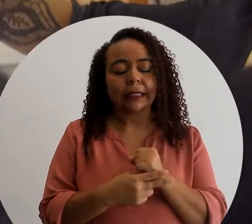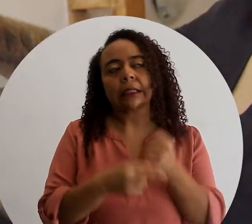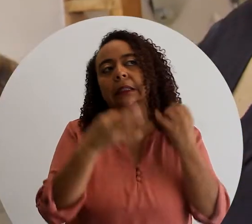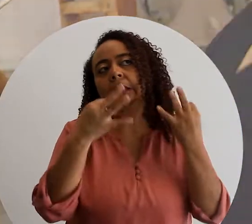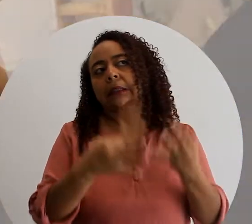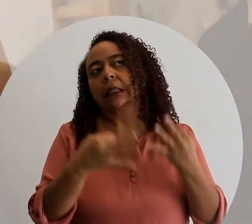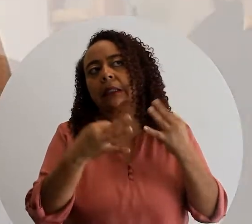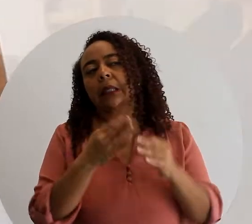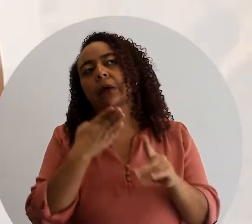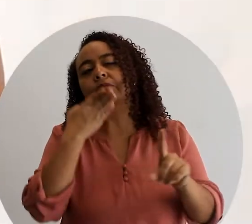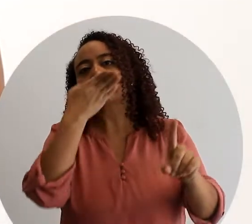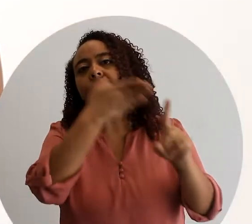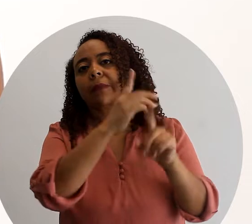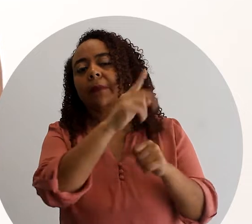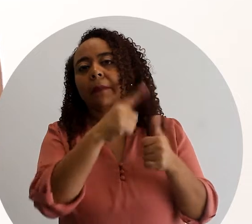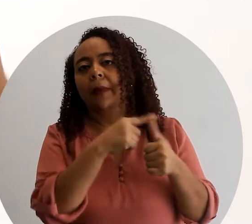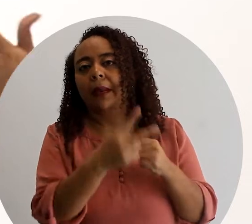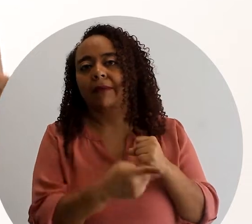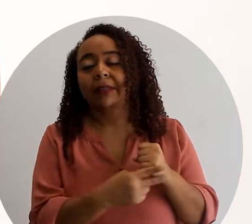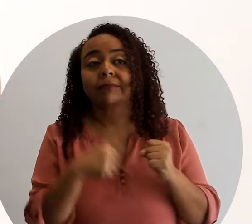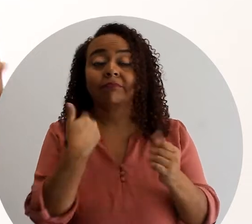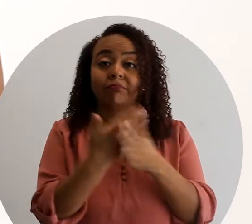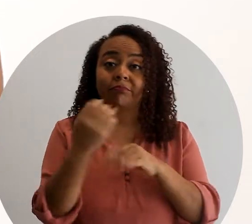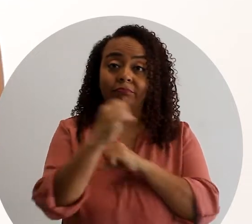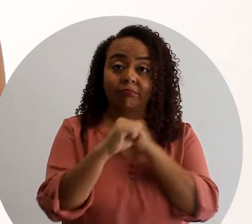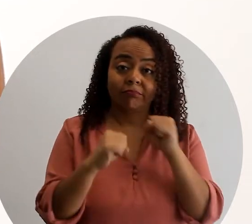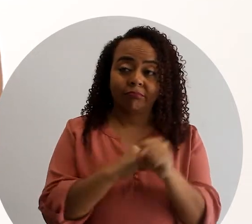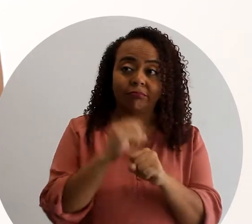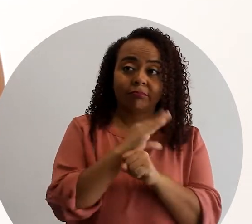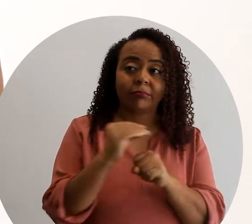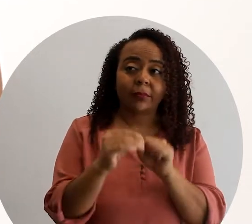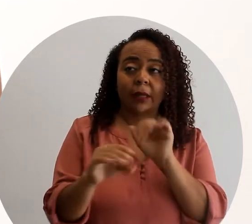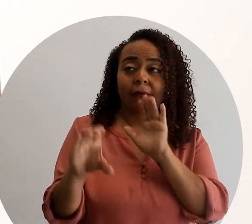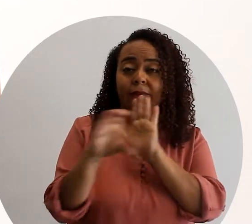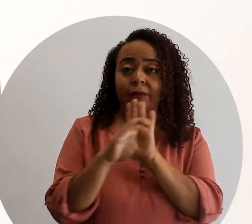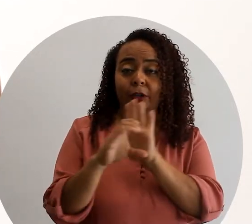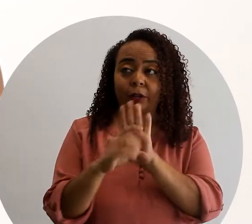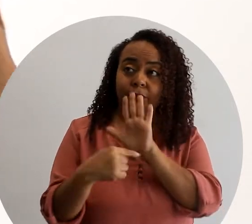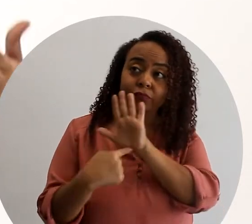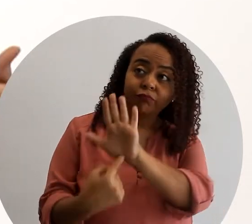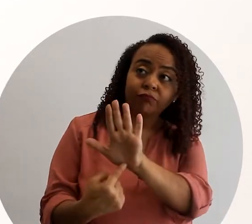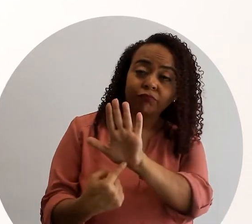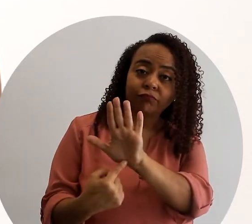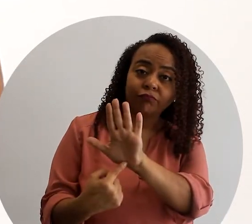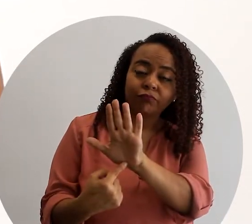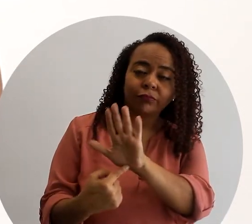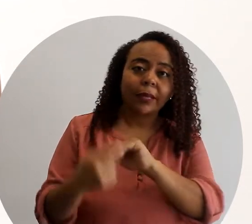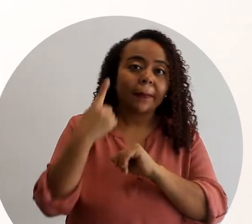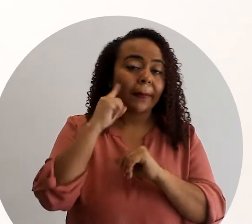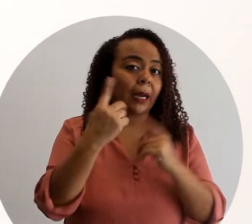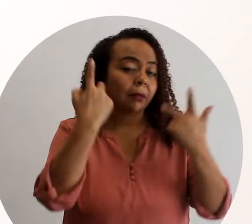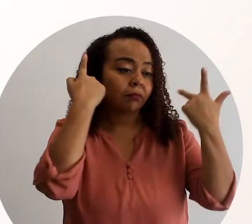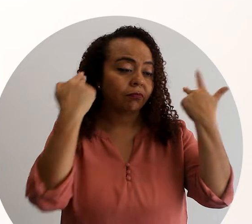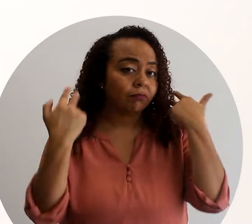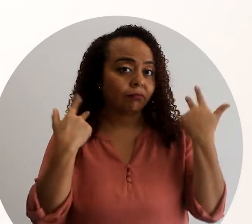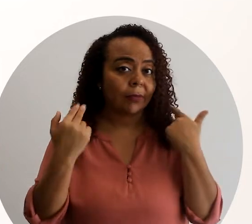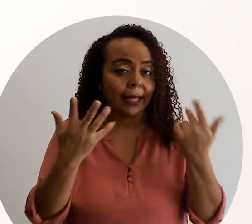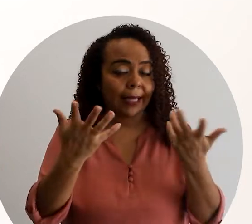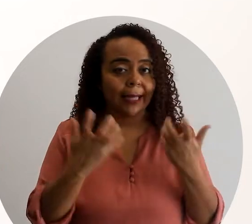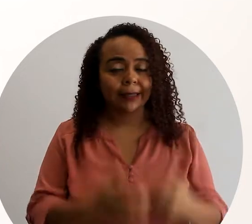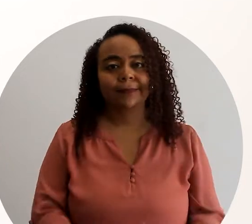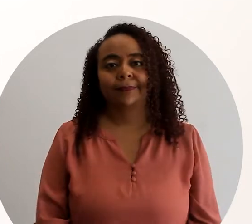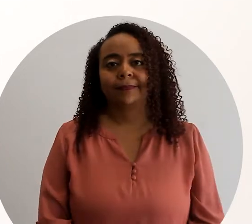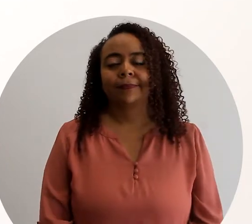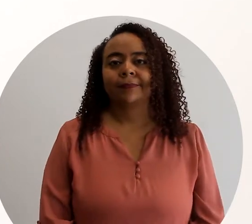salón de belleza de Irma por primera vez. Cuando llega al salón, le muestra una foto a Irma de referencias para el corte de cabello que